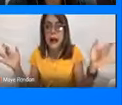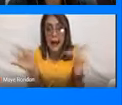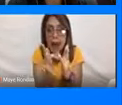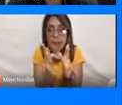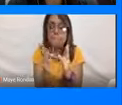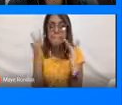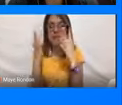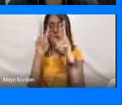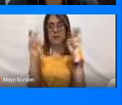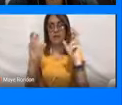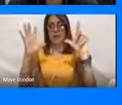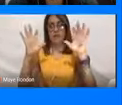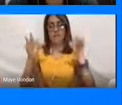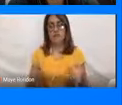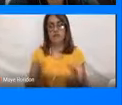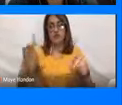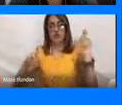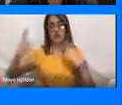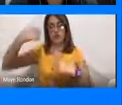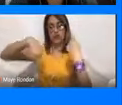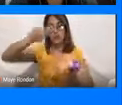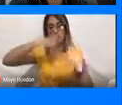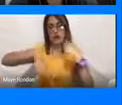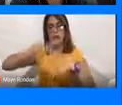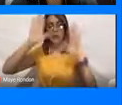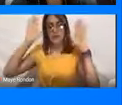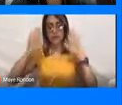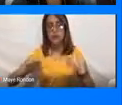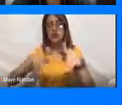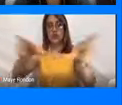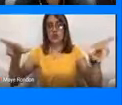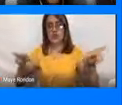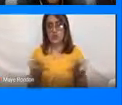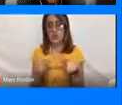de los temas de seguridad turística de los destinos.